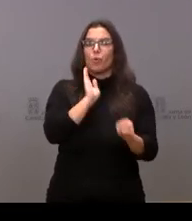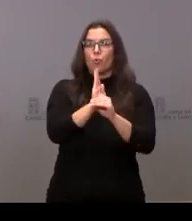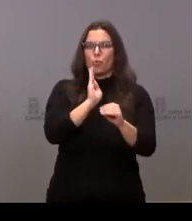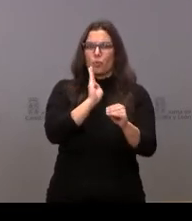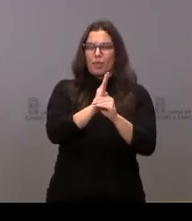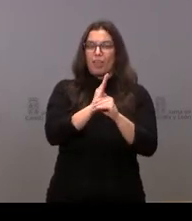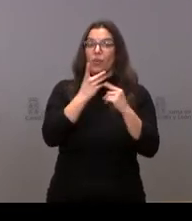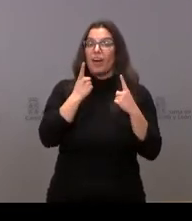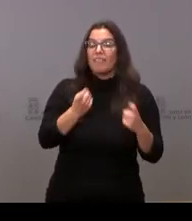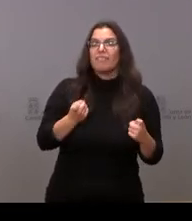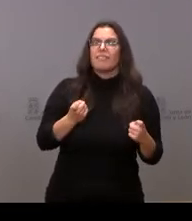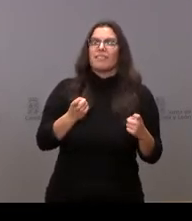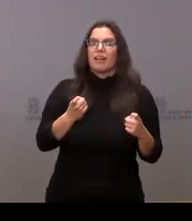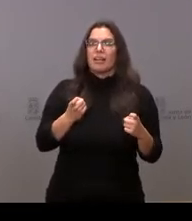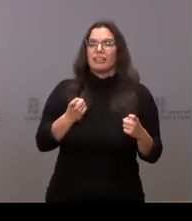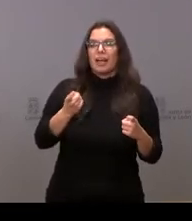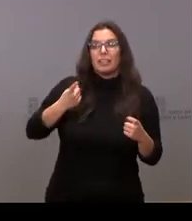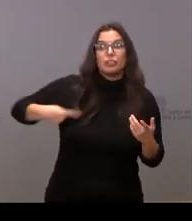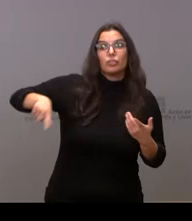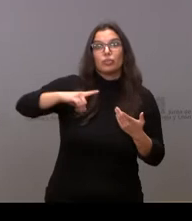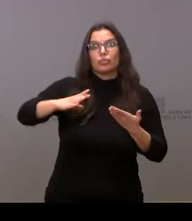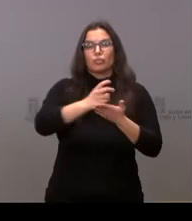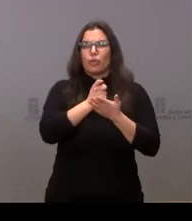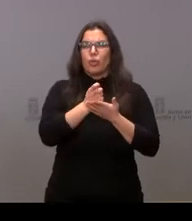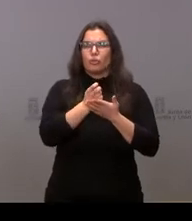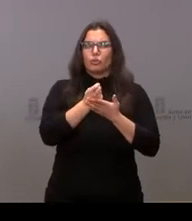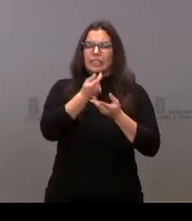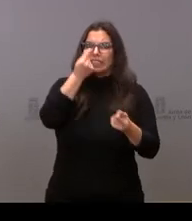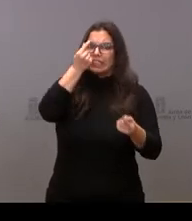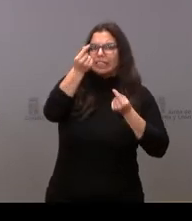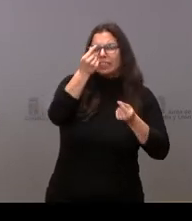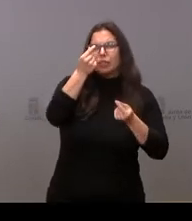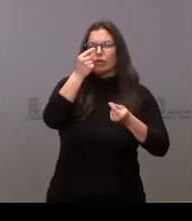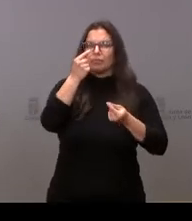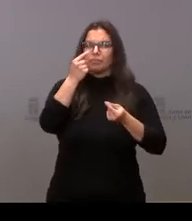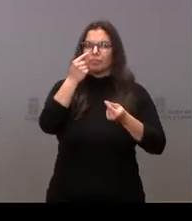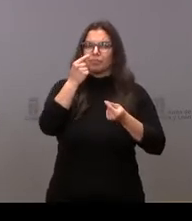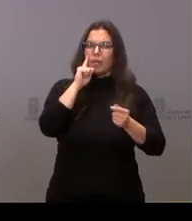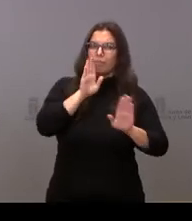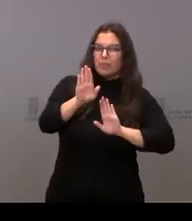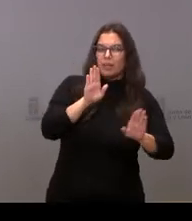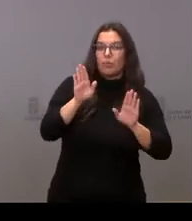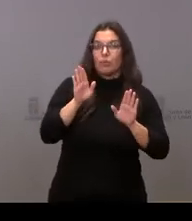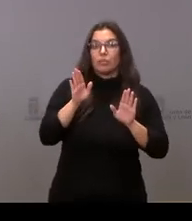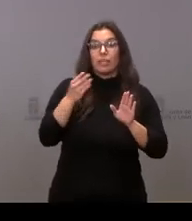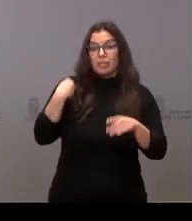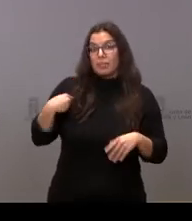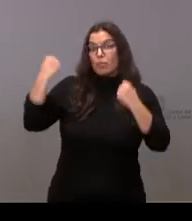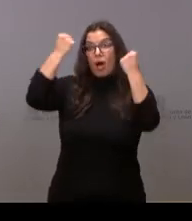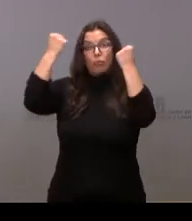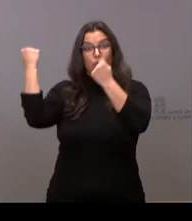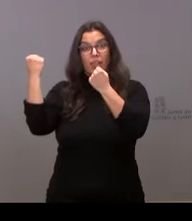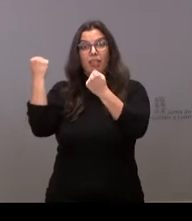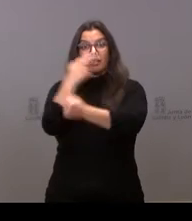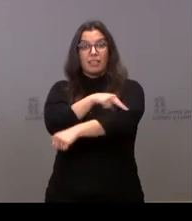necesario que extrememos todas las medidas de precaución y utilizar lo que nos recomiendan las autoridades